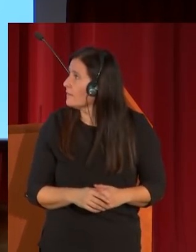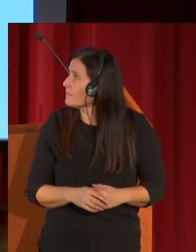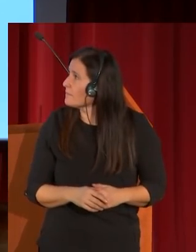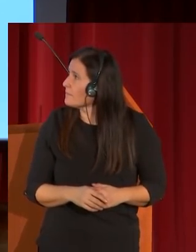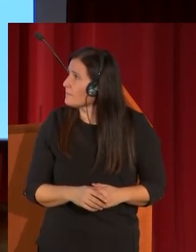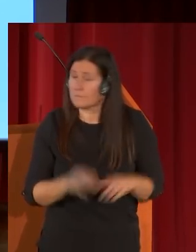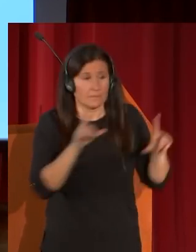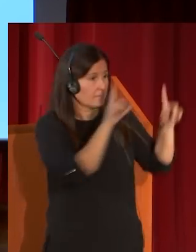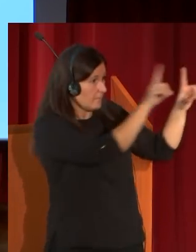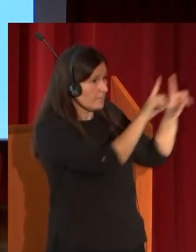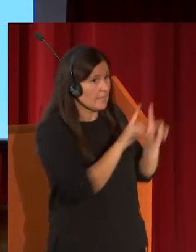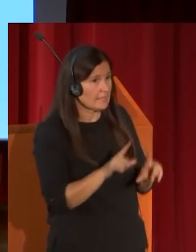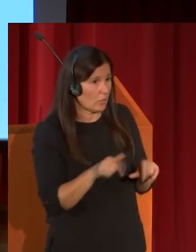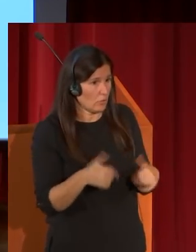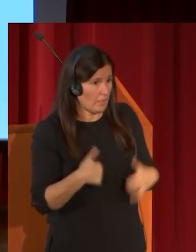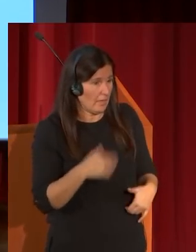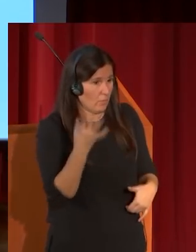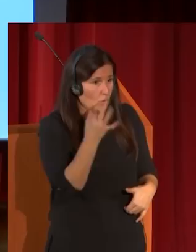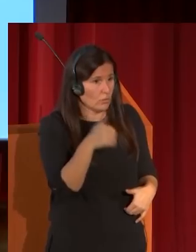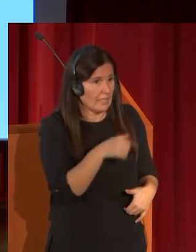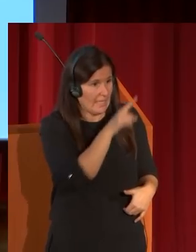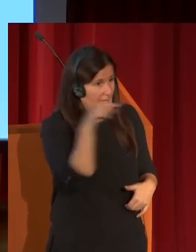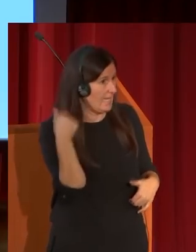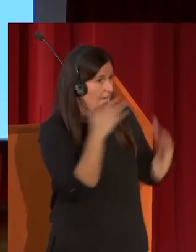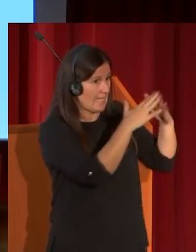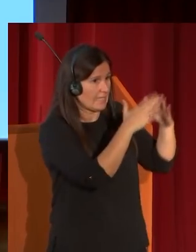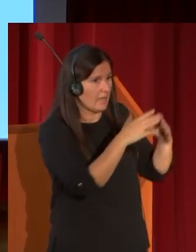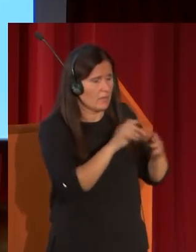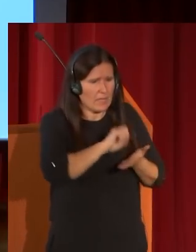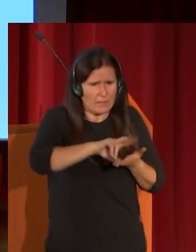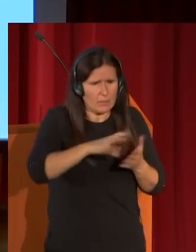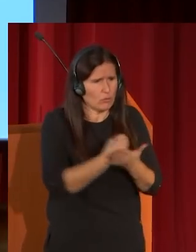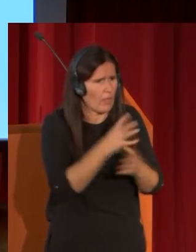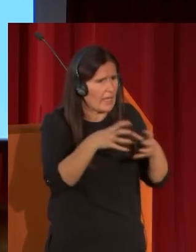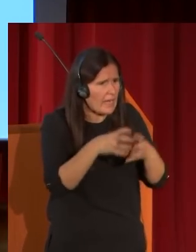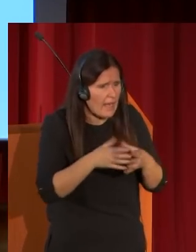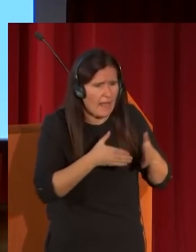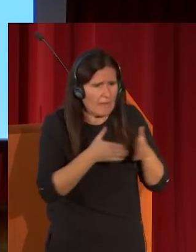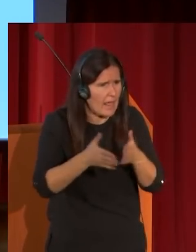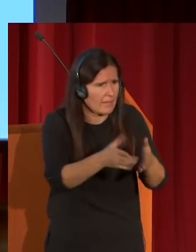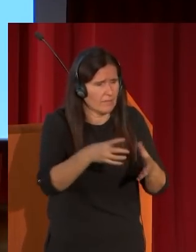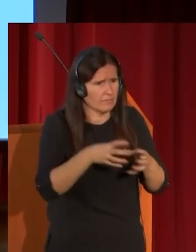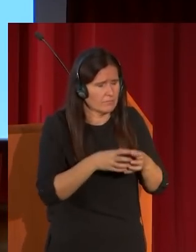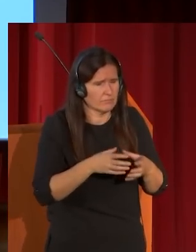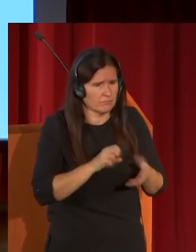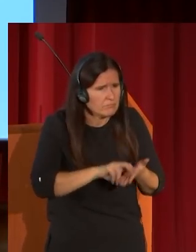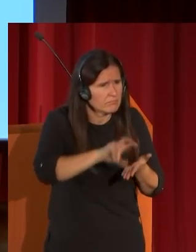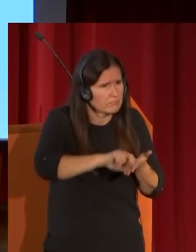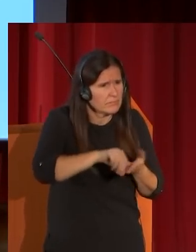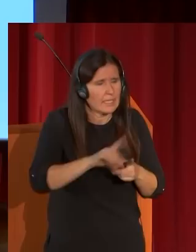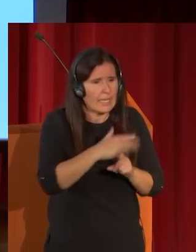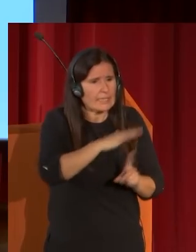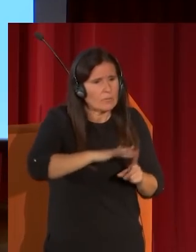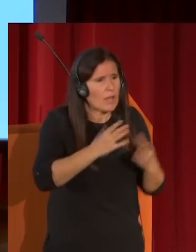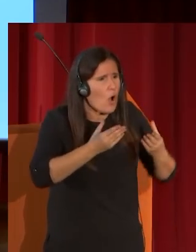extraído por Fortuny de esta casa porque él patea toda Granada y todo el albaicín esta atmósfera húmeda de Granada